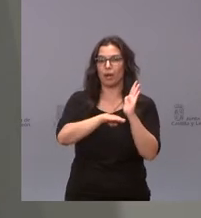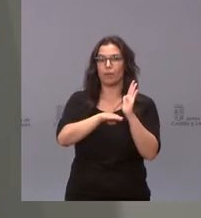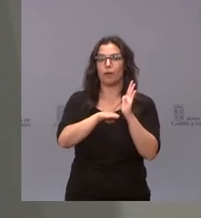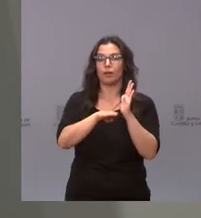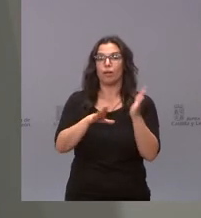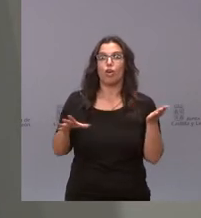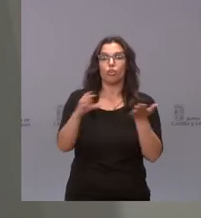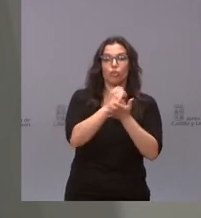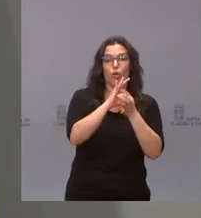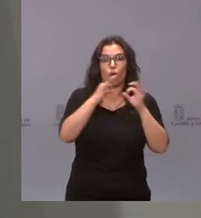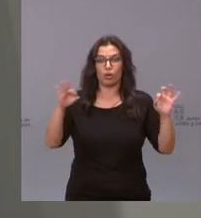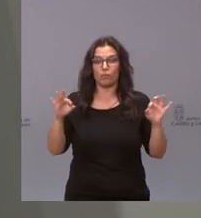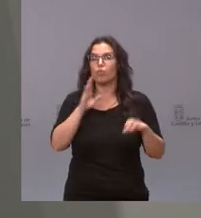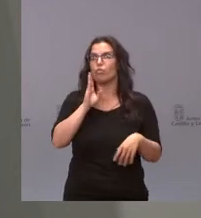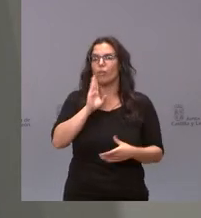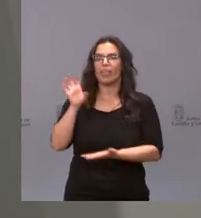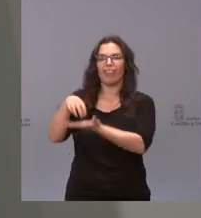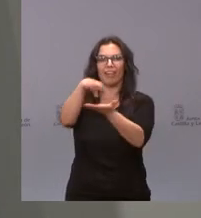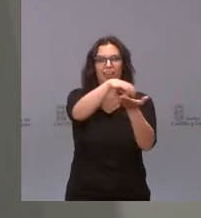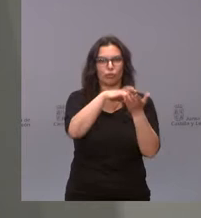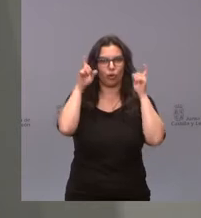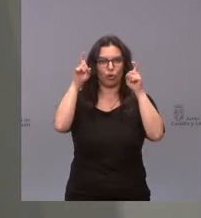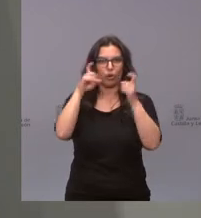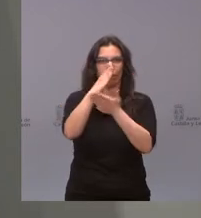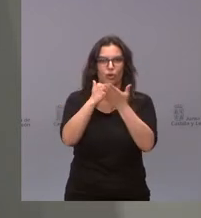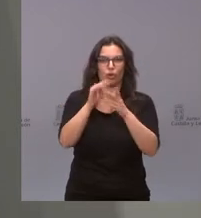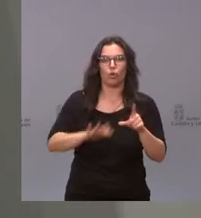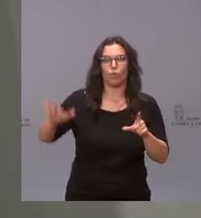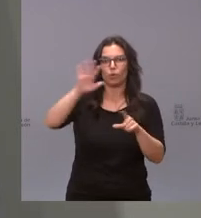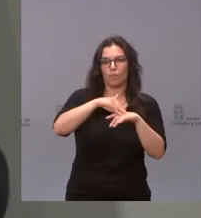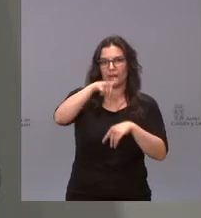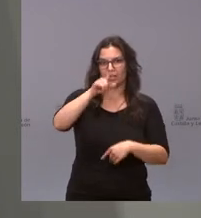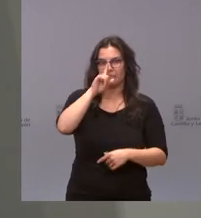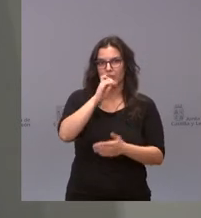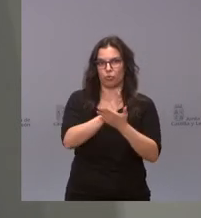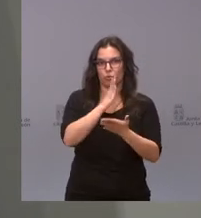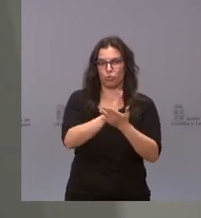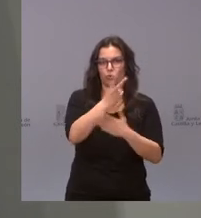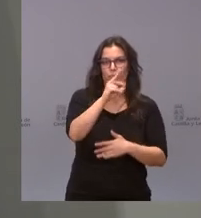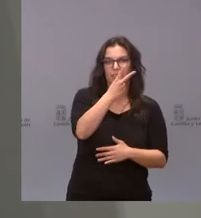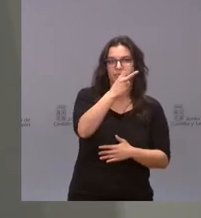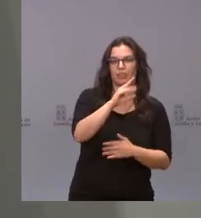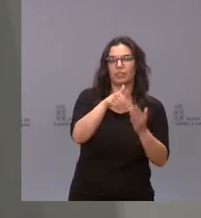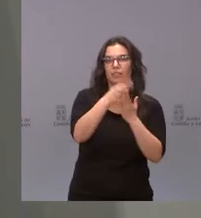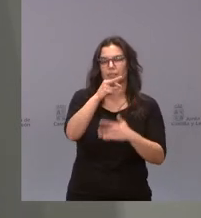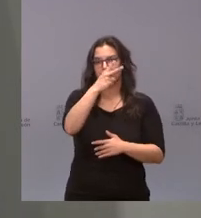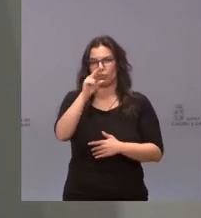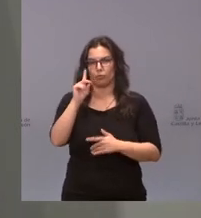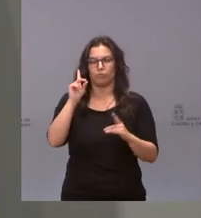Olímpicos en los centros escolares de nuestra comunidad durante el presente curso 2020-2021